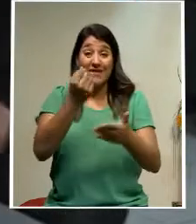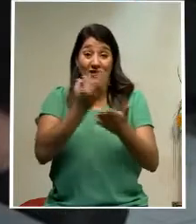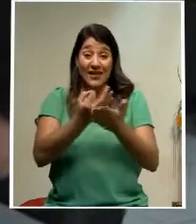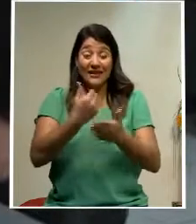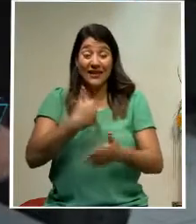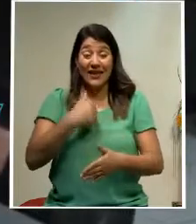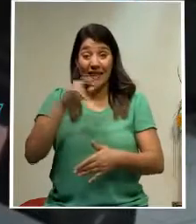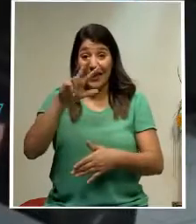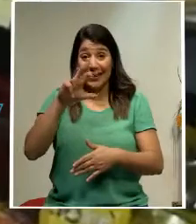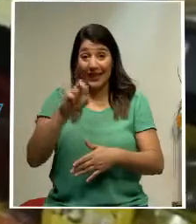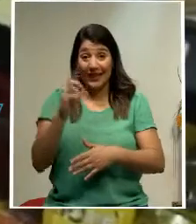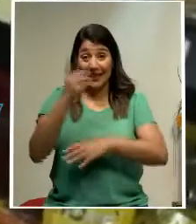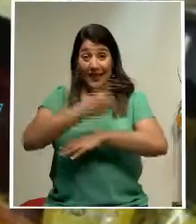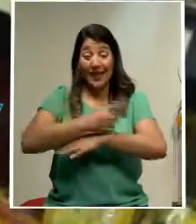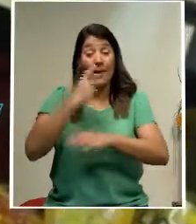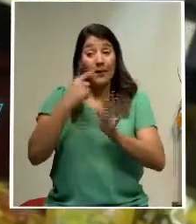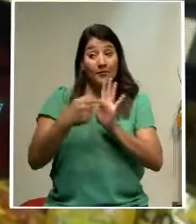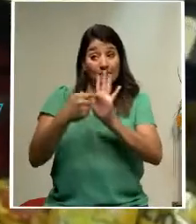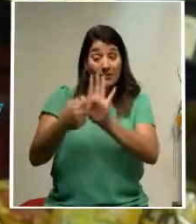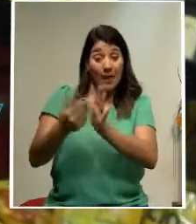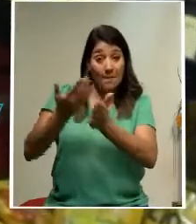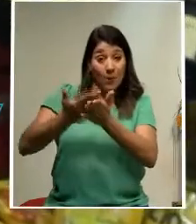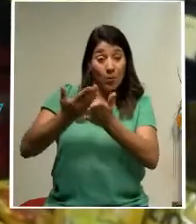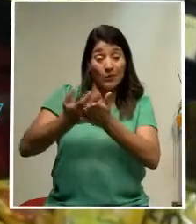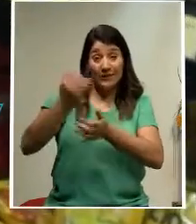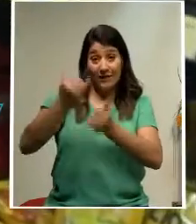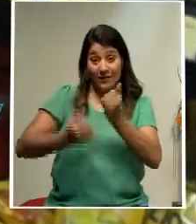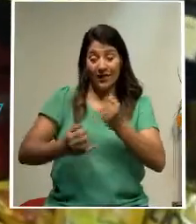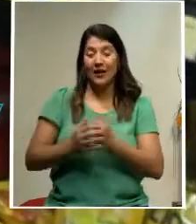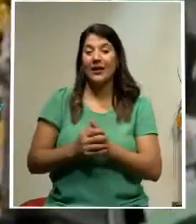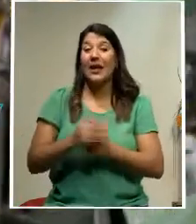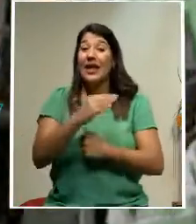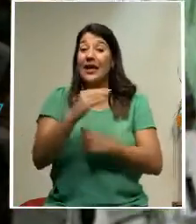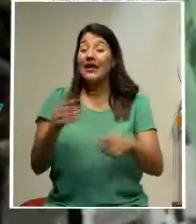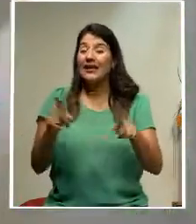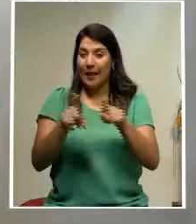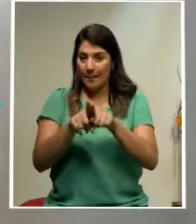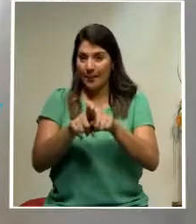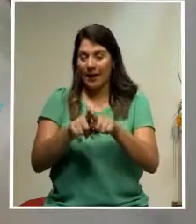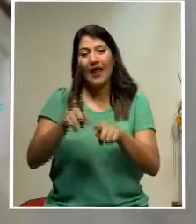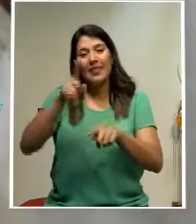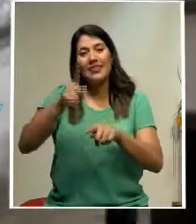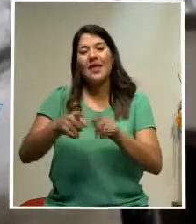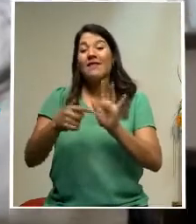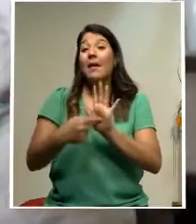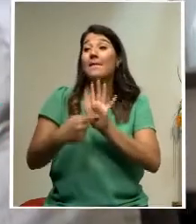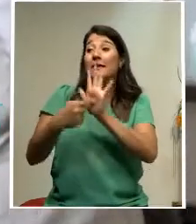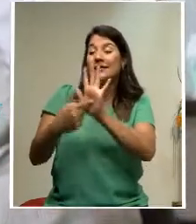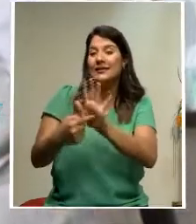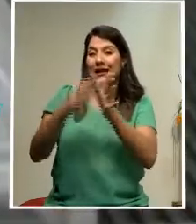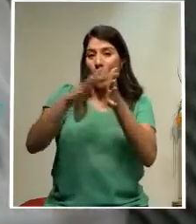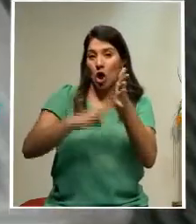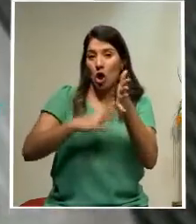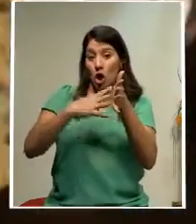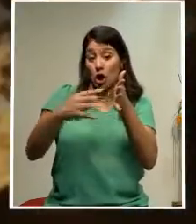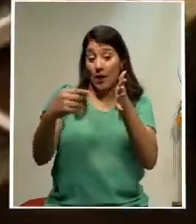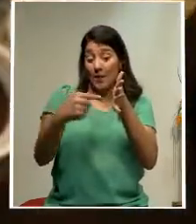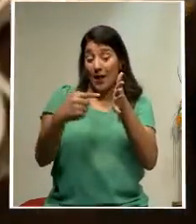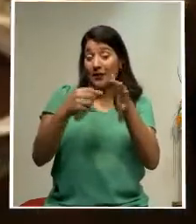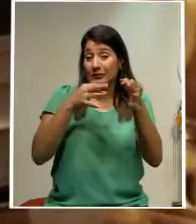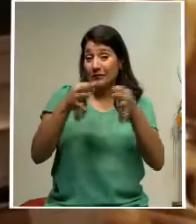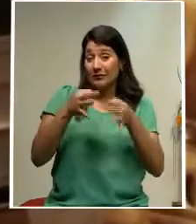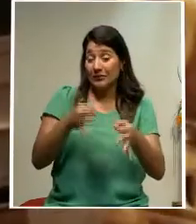30 días para presentar la propuesta final con los ajustes. Además, en ese plazo se deberá presentar un cronograma con las actividades,